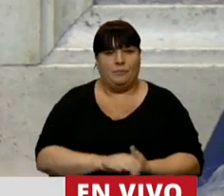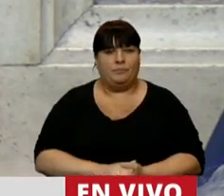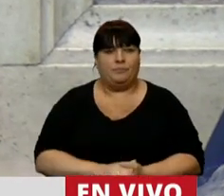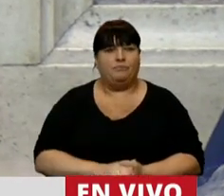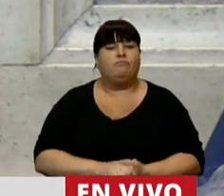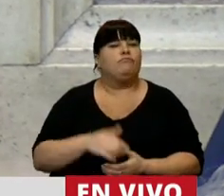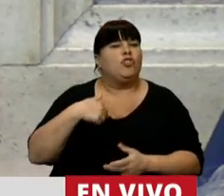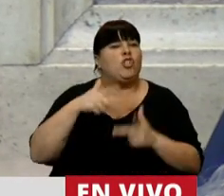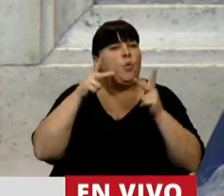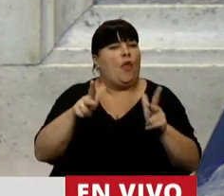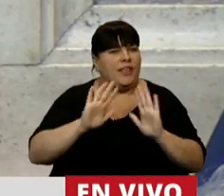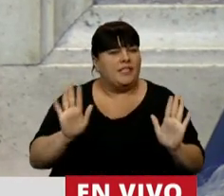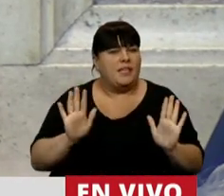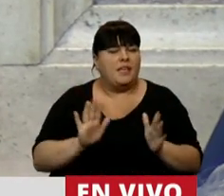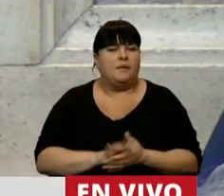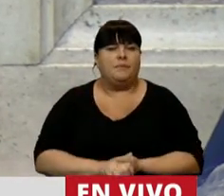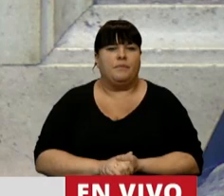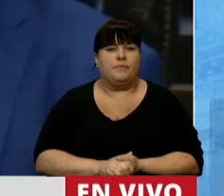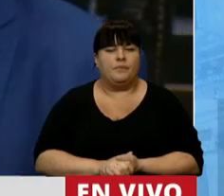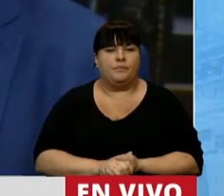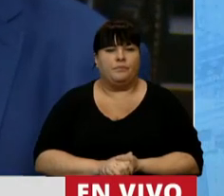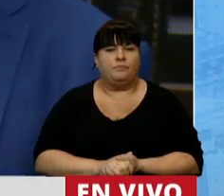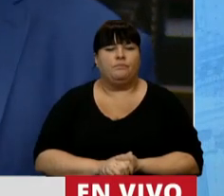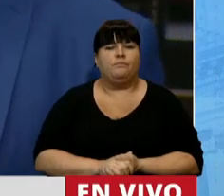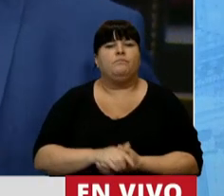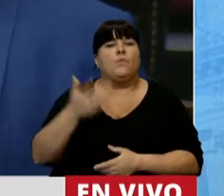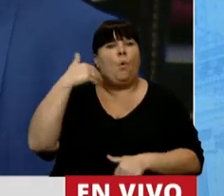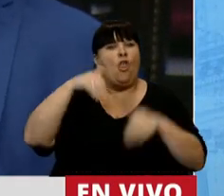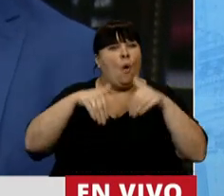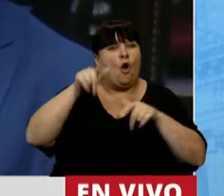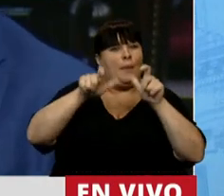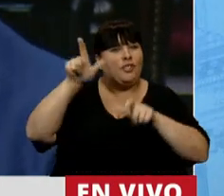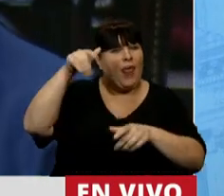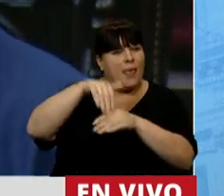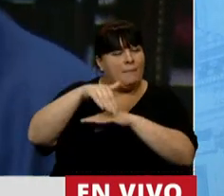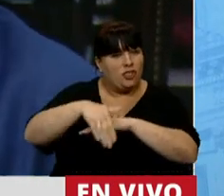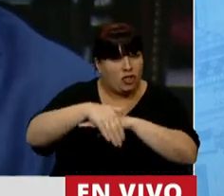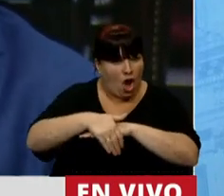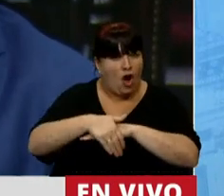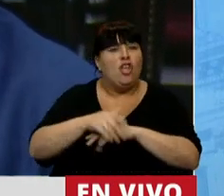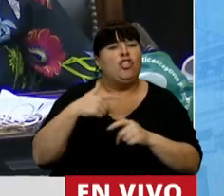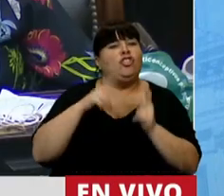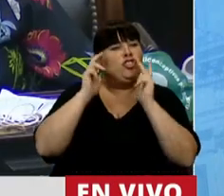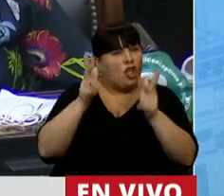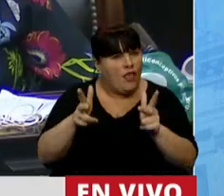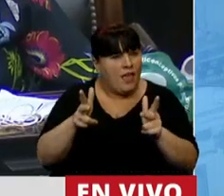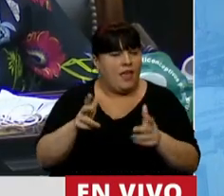Y tengo que decir, señor presidente, que con el electorado misionero le había dicho